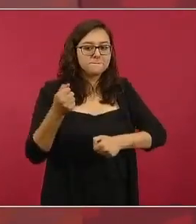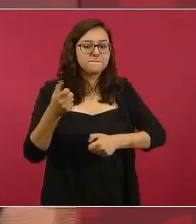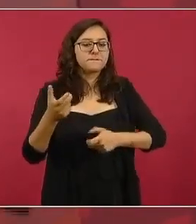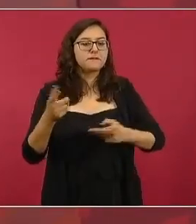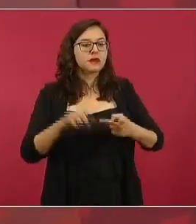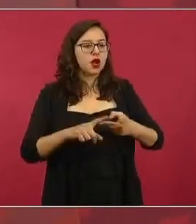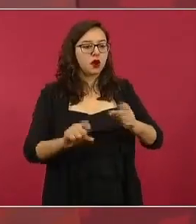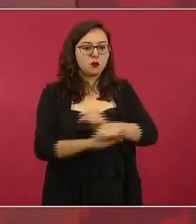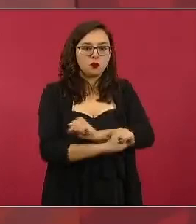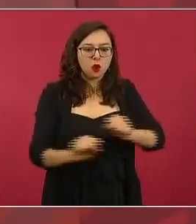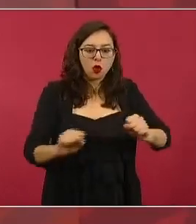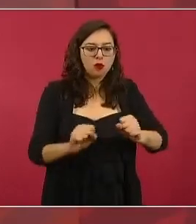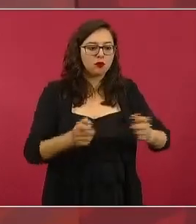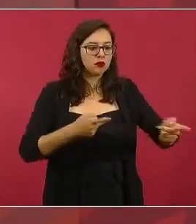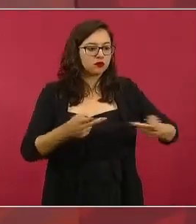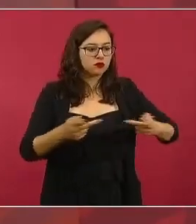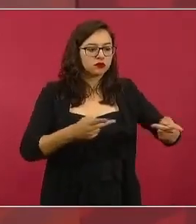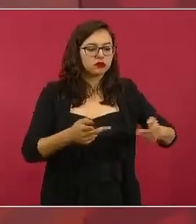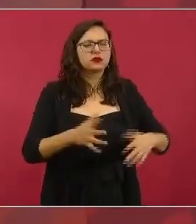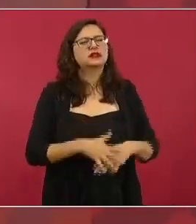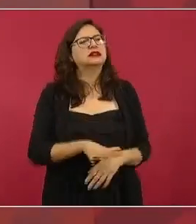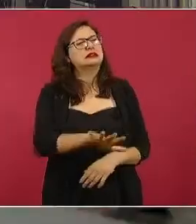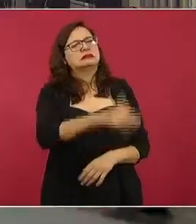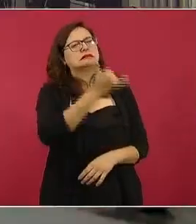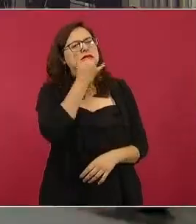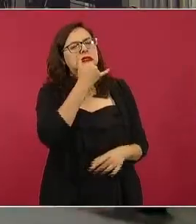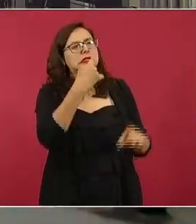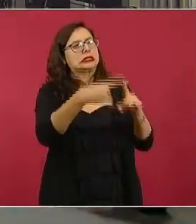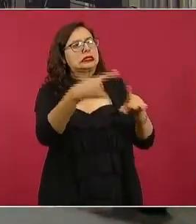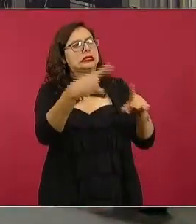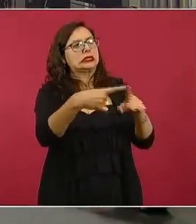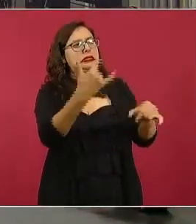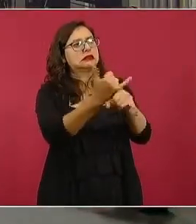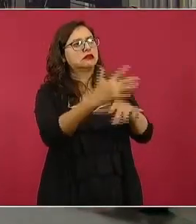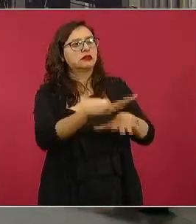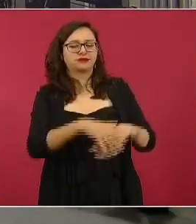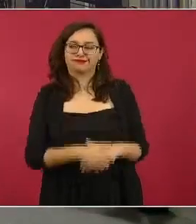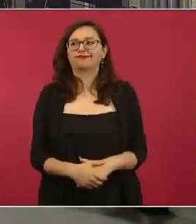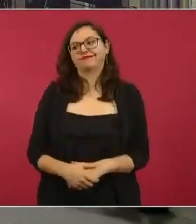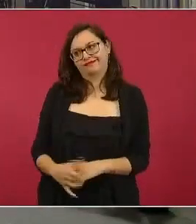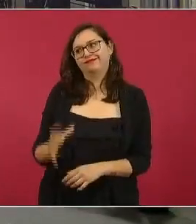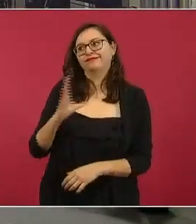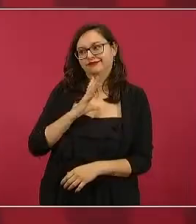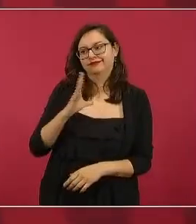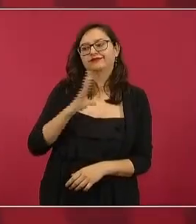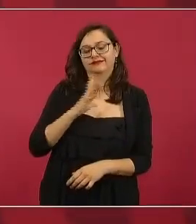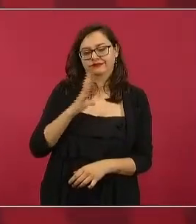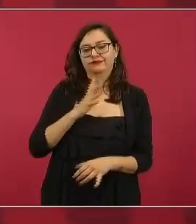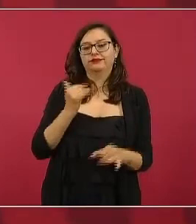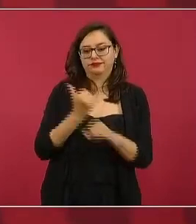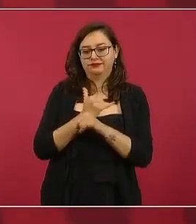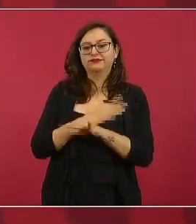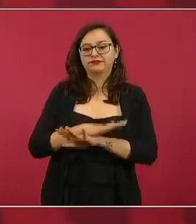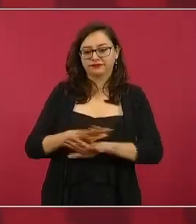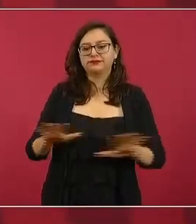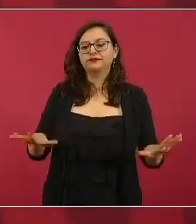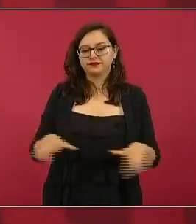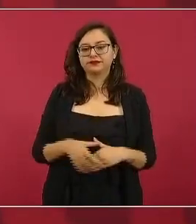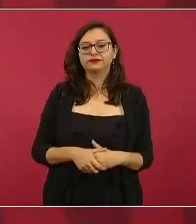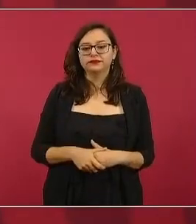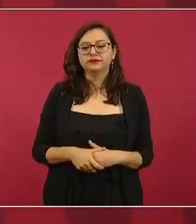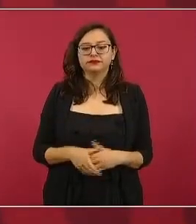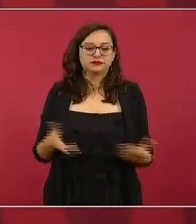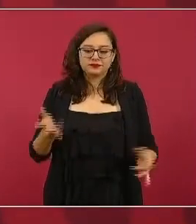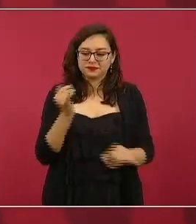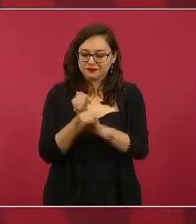pues ¿qué es eso? ¿de dónde salió la información presidente? la tenemos es más está